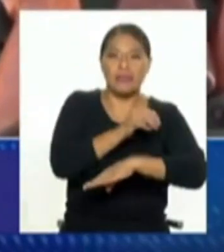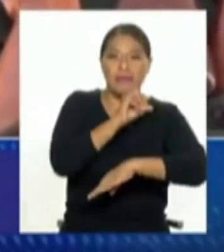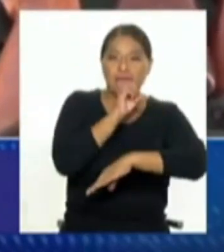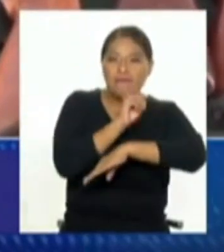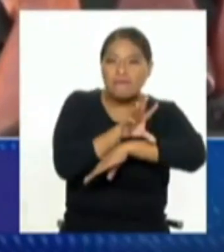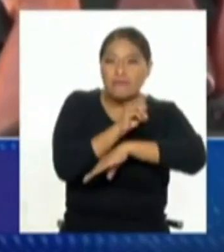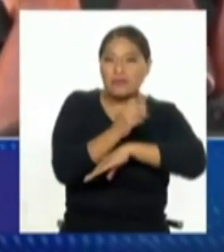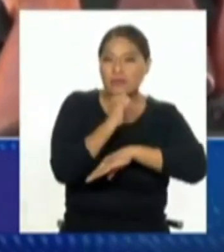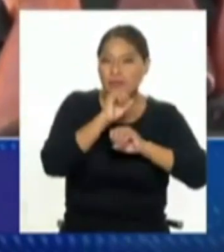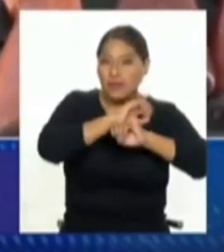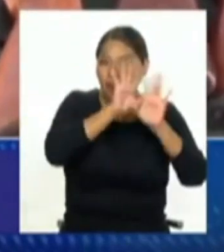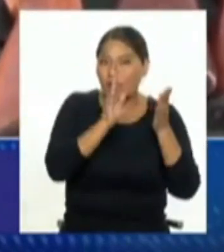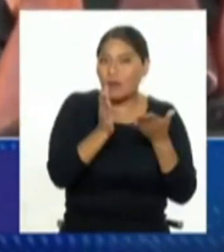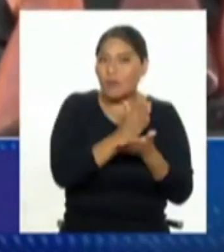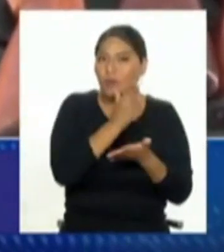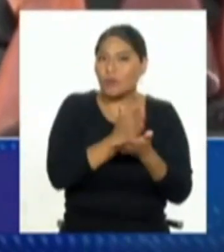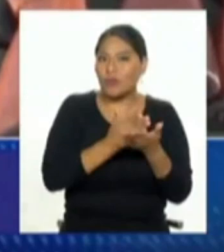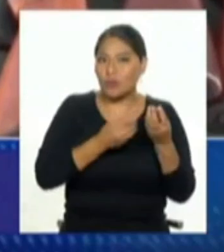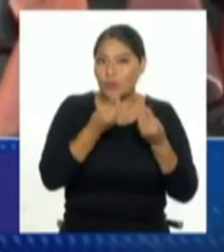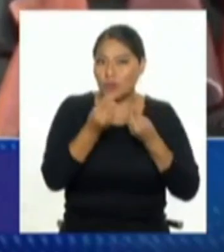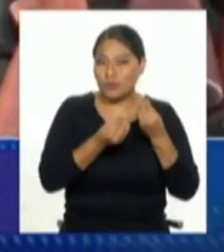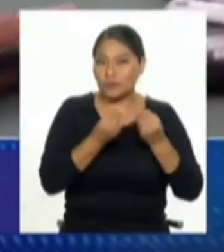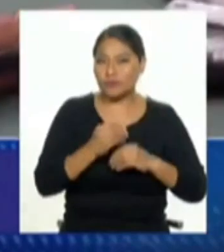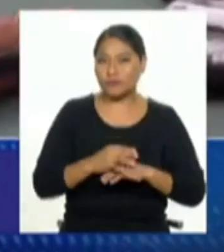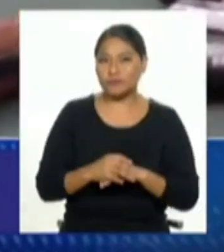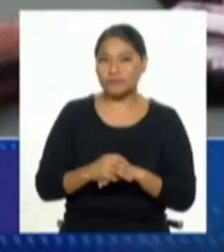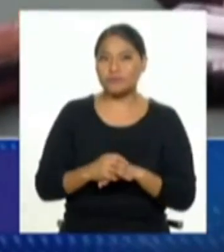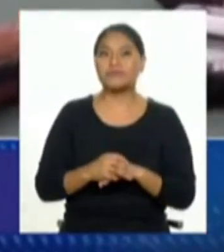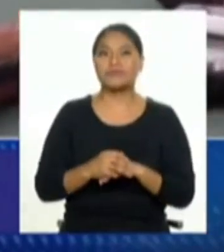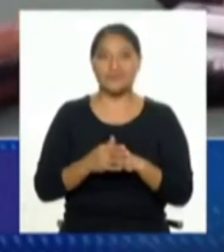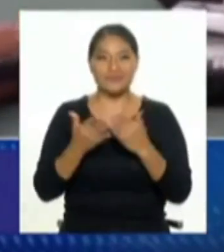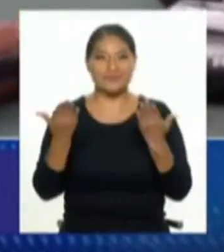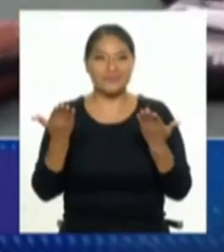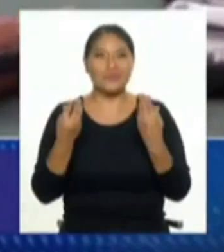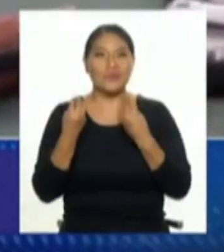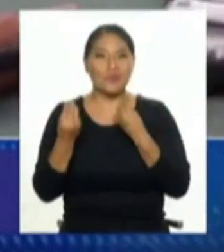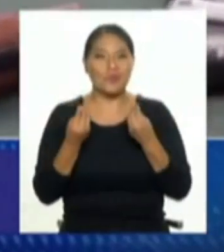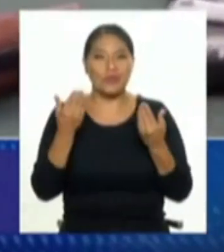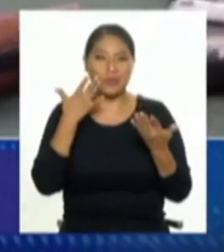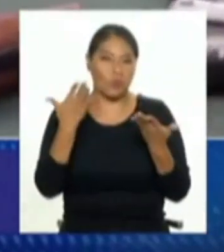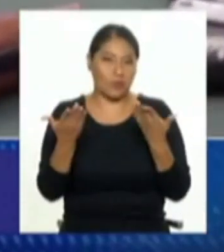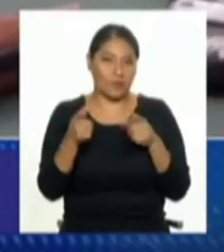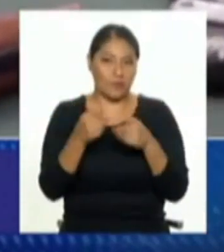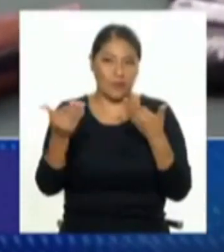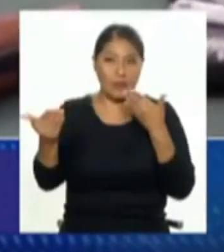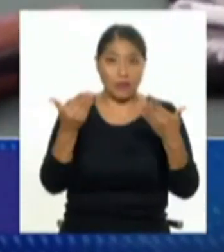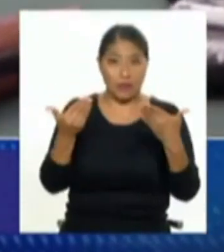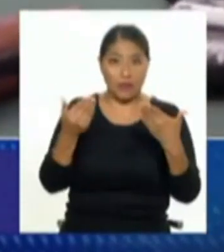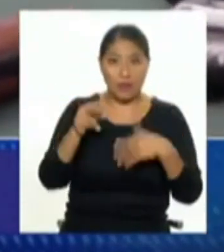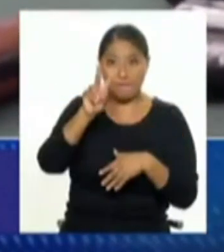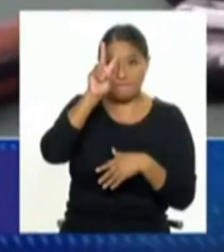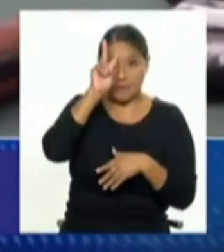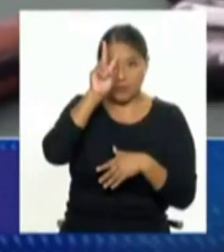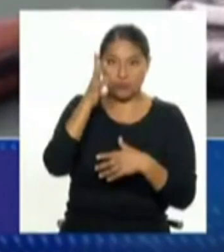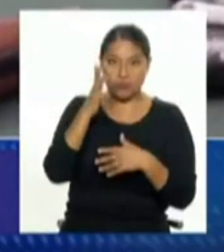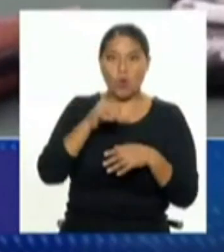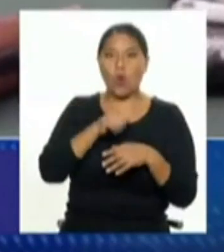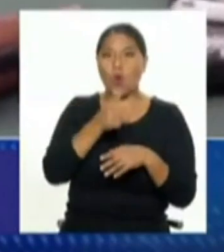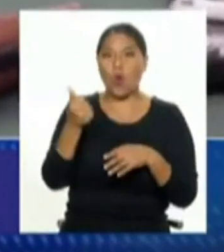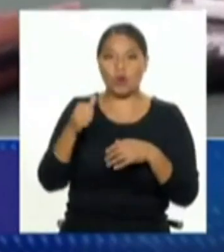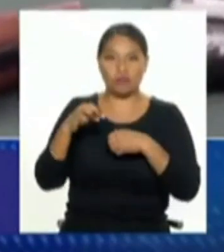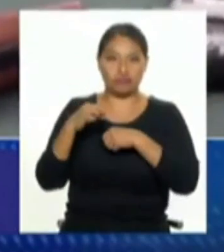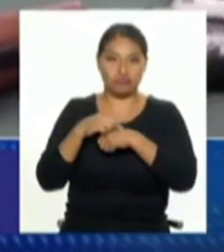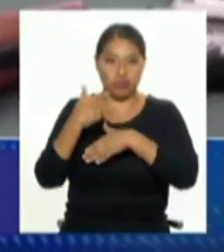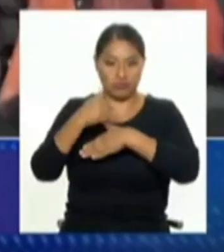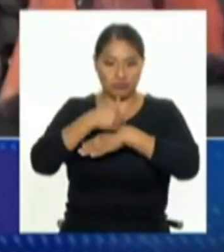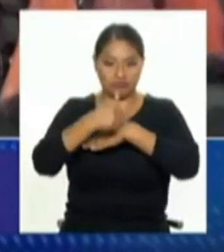porque acá hay exactamente justamente a raíz del tema de ubicar bien el problema si uno hace comparativos del Perú con otros países de la región y ahí seguramente